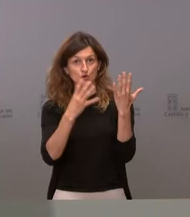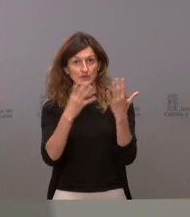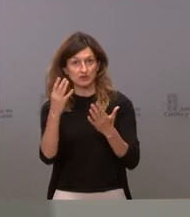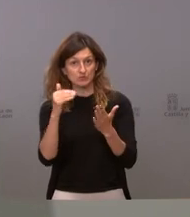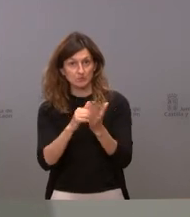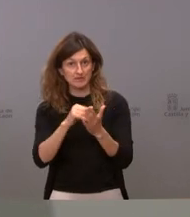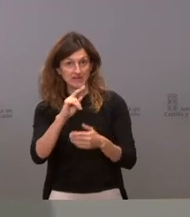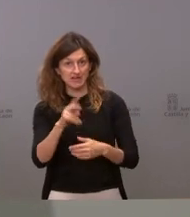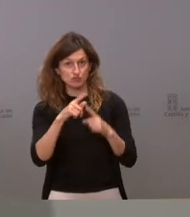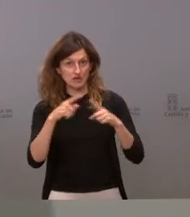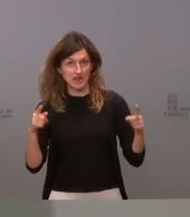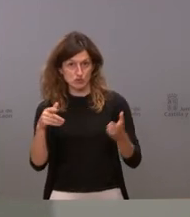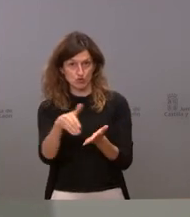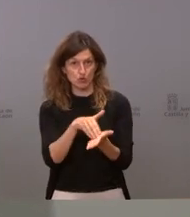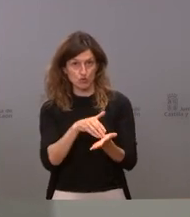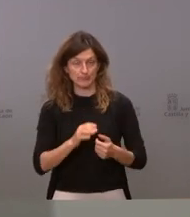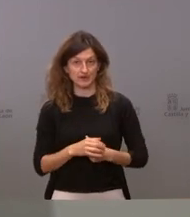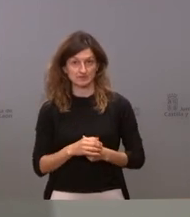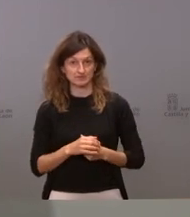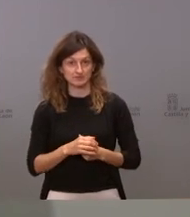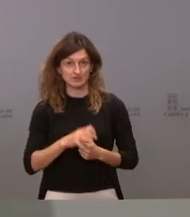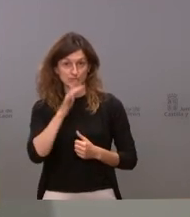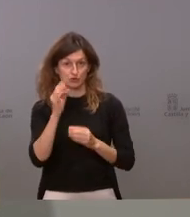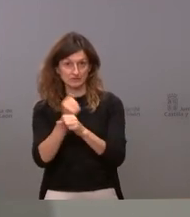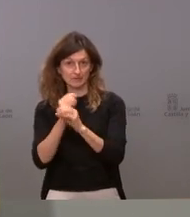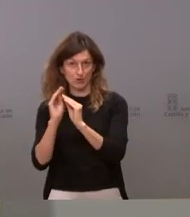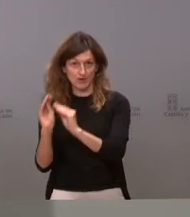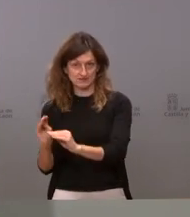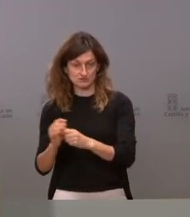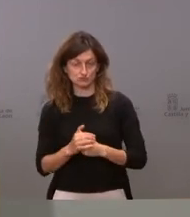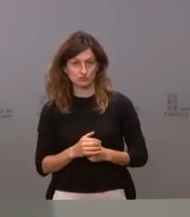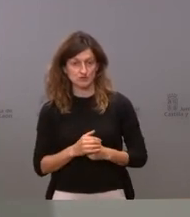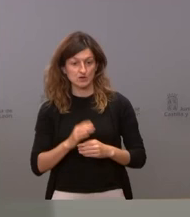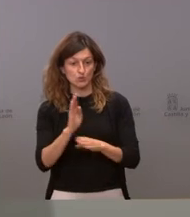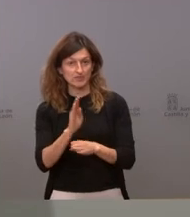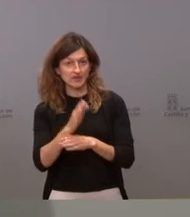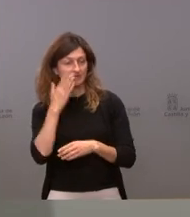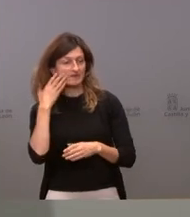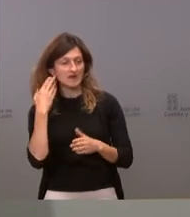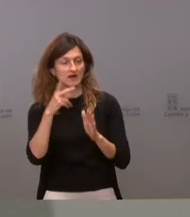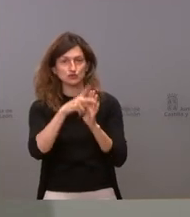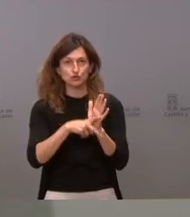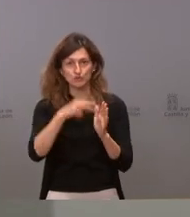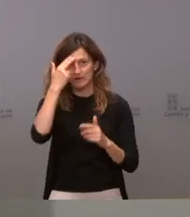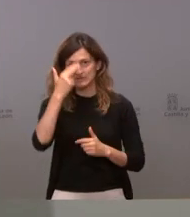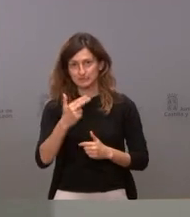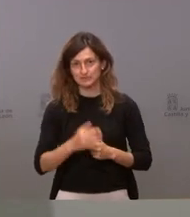euros al año por hacer eso por velar por la dignidad la norma y el respeto